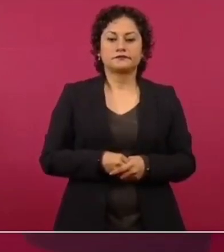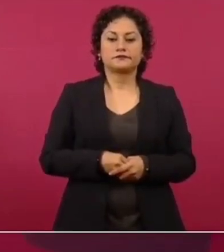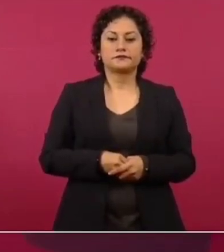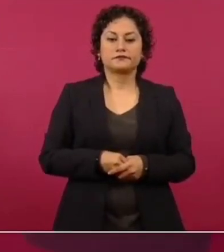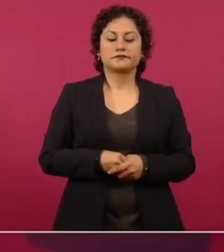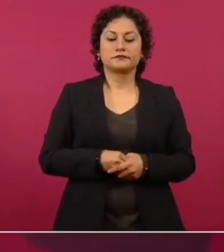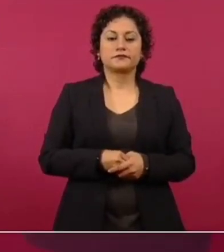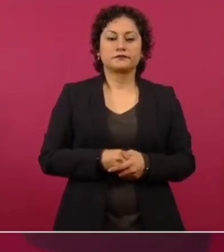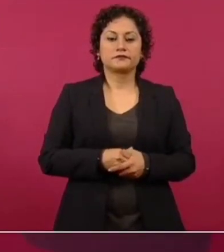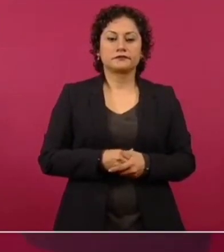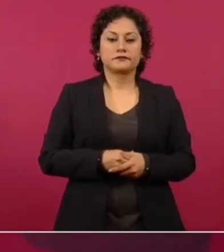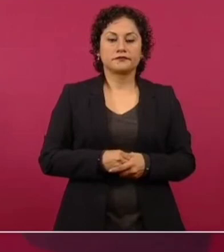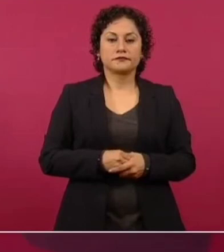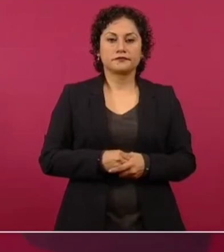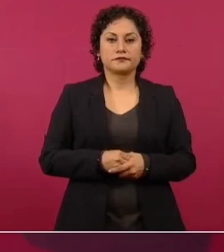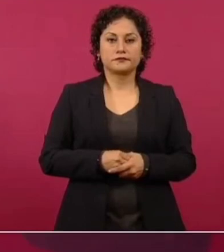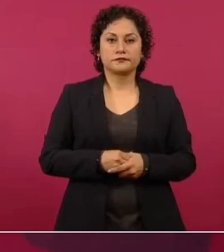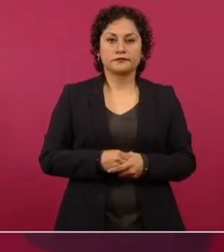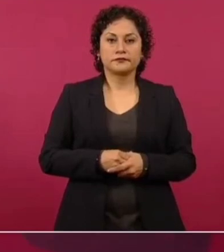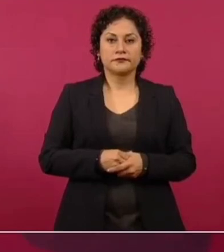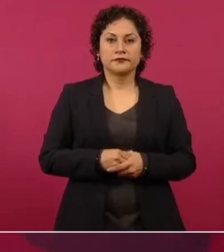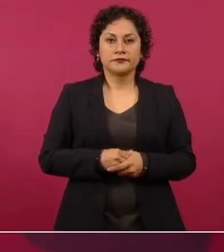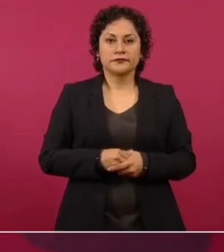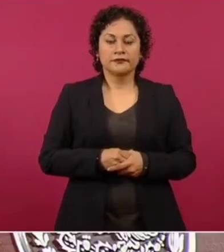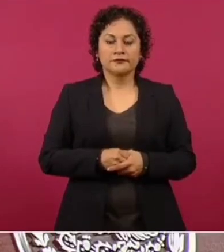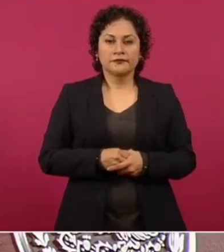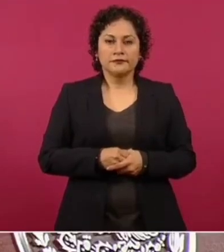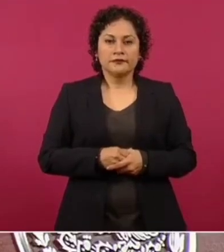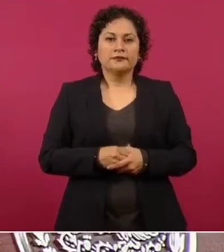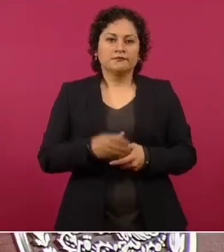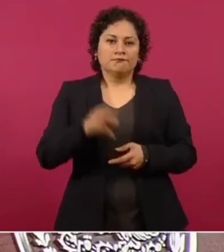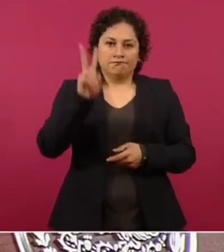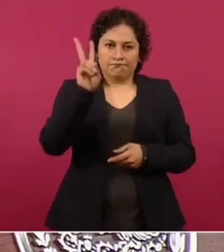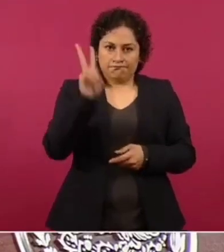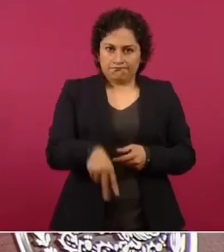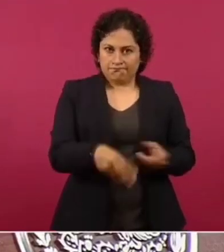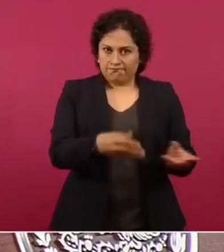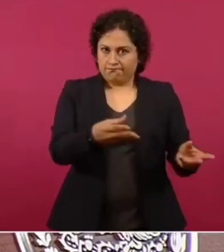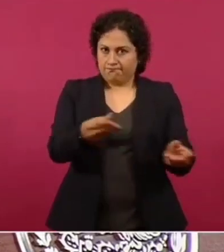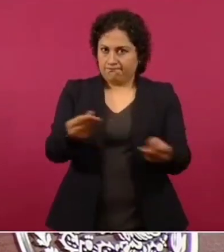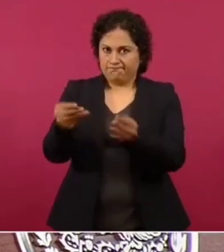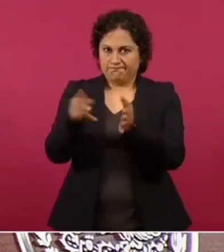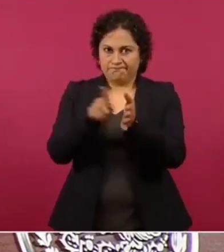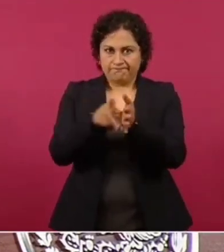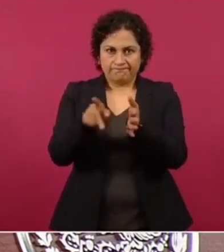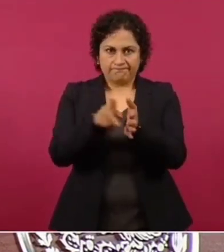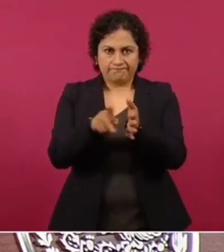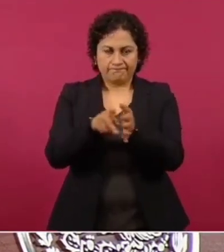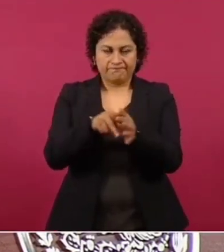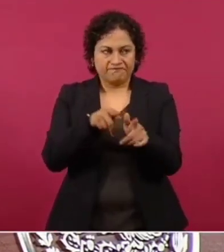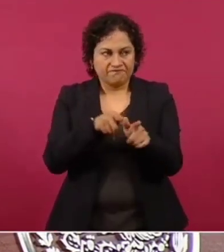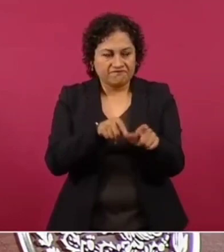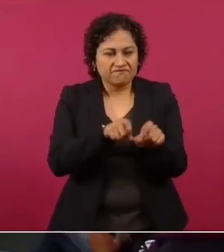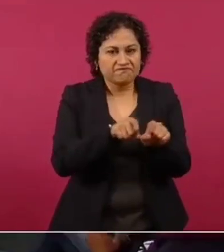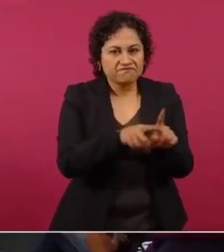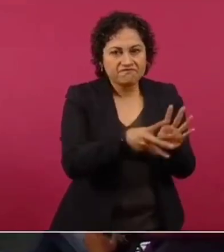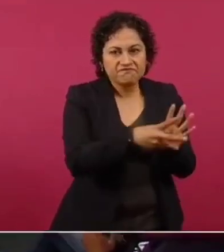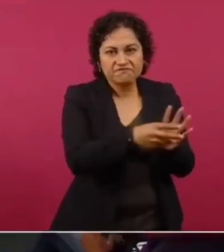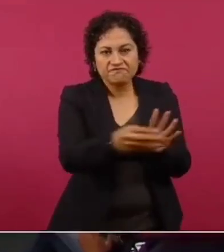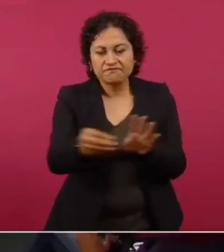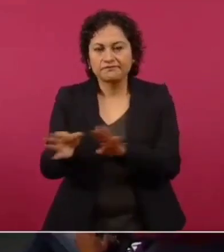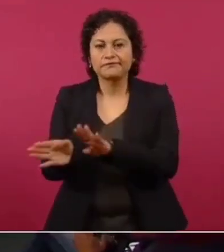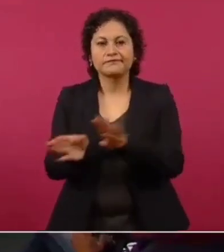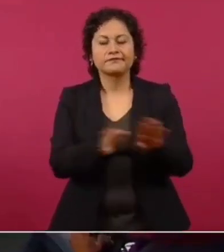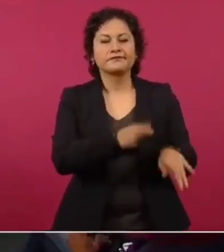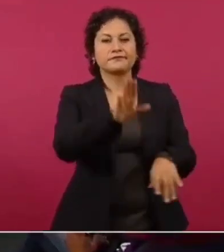tendenciosos. Uno de los antecedentes